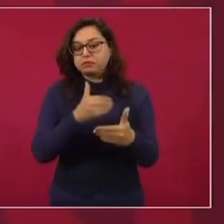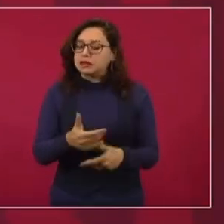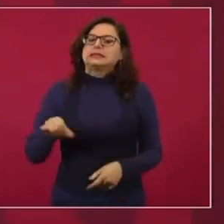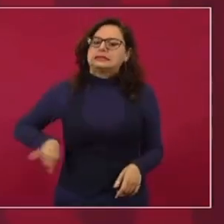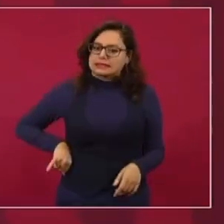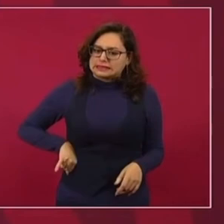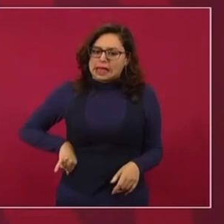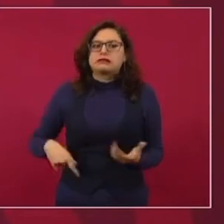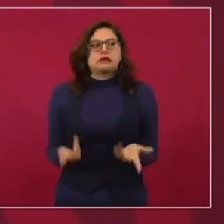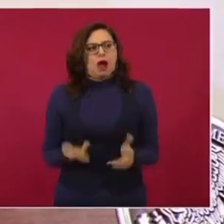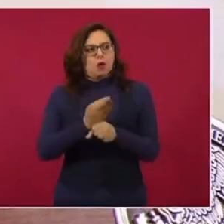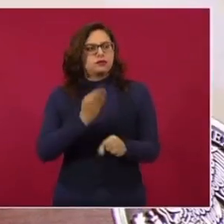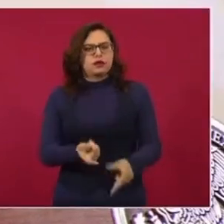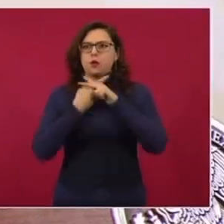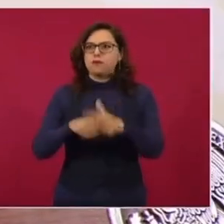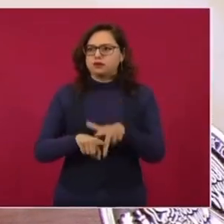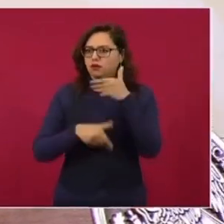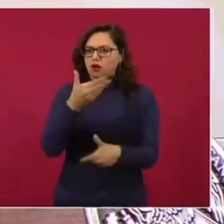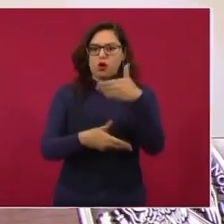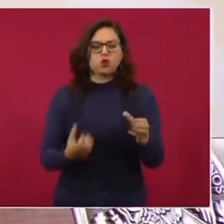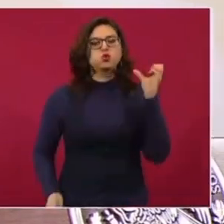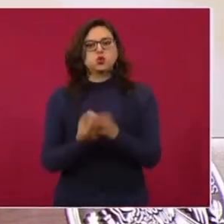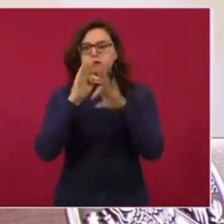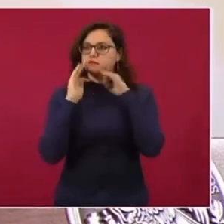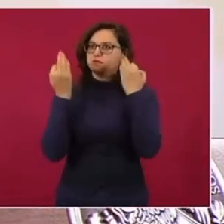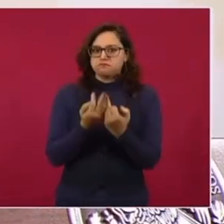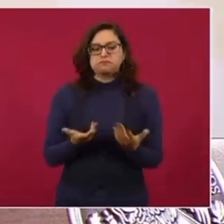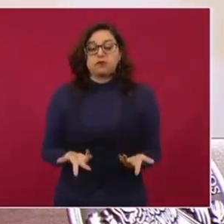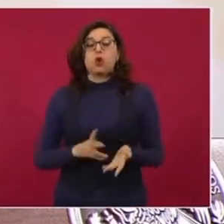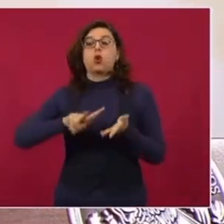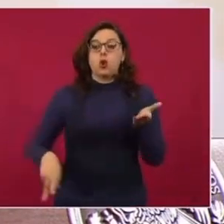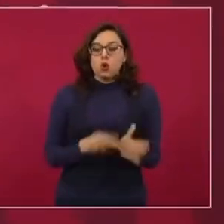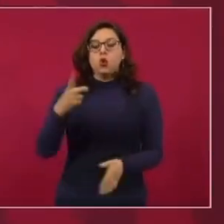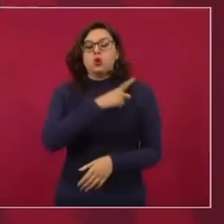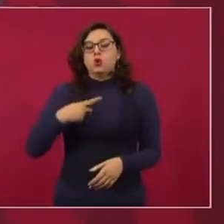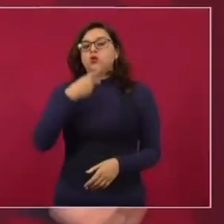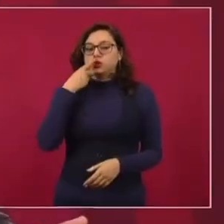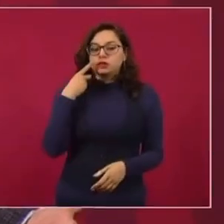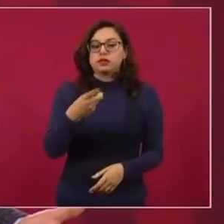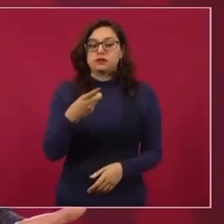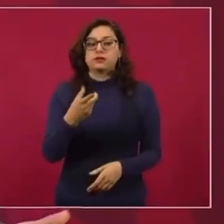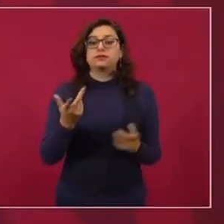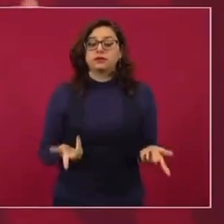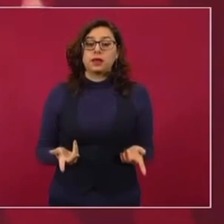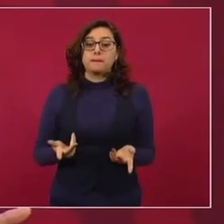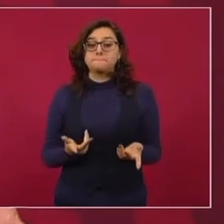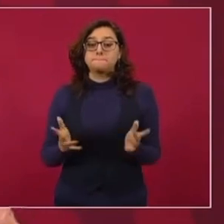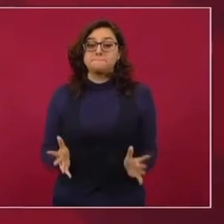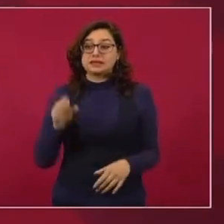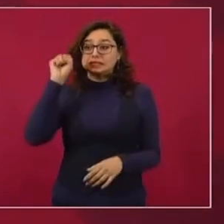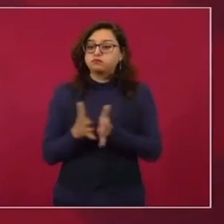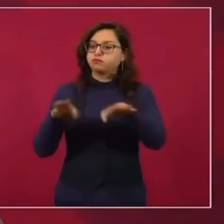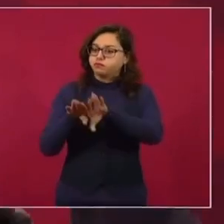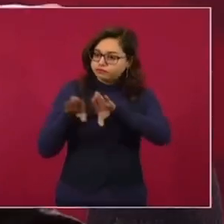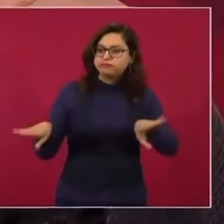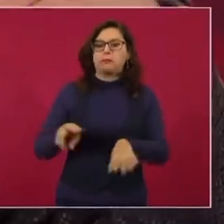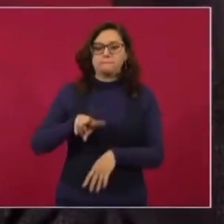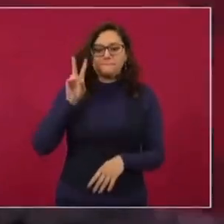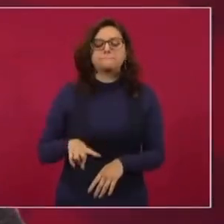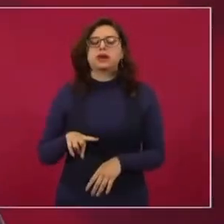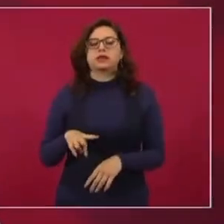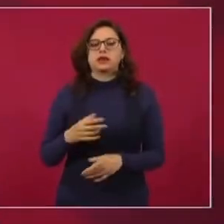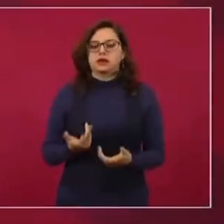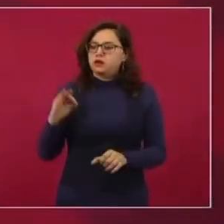iniciando. Y volvería a repetir que los que participan, que los que quieren realmente la democracia sindical, el que